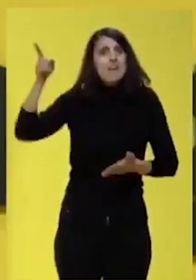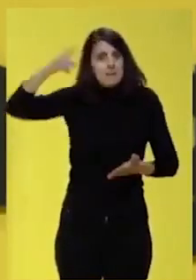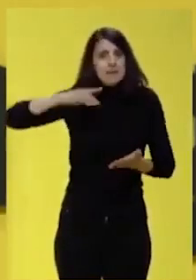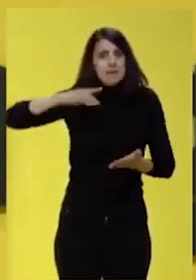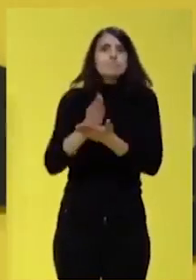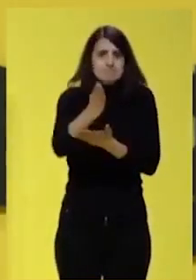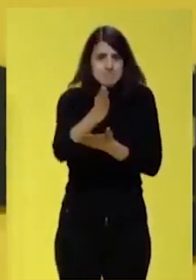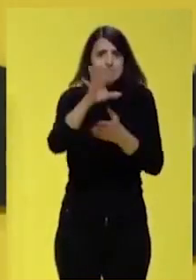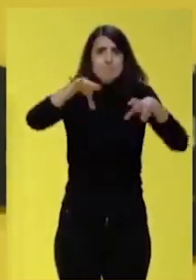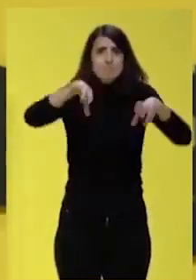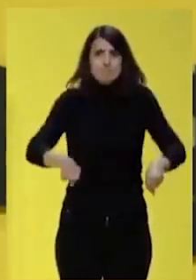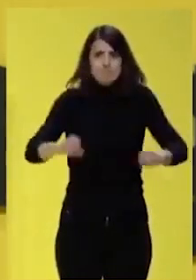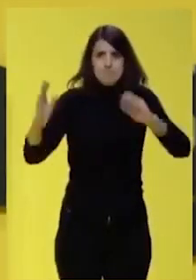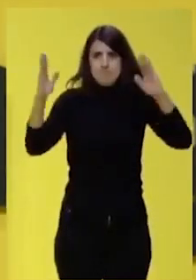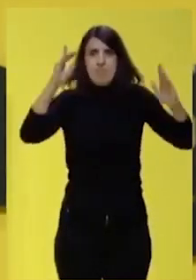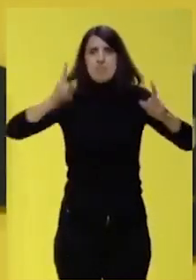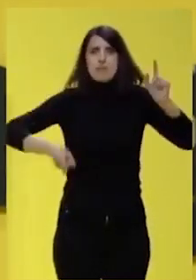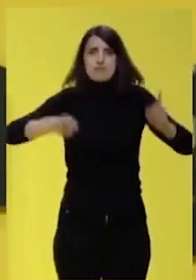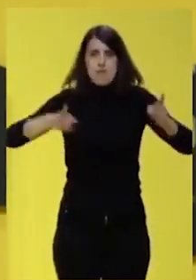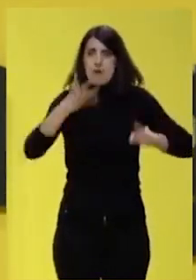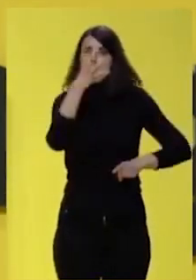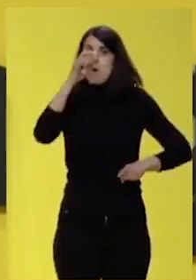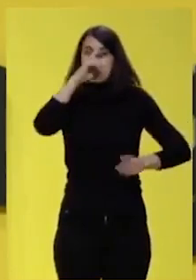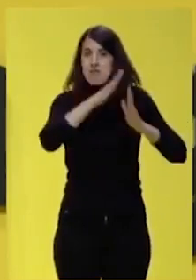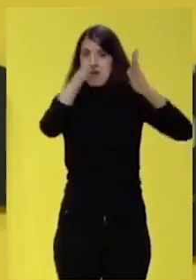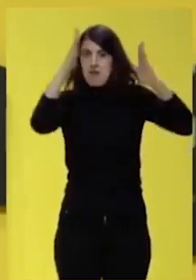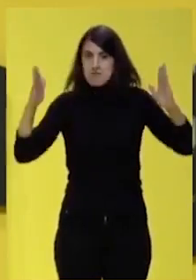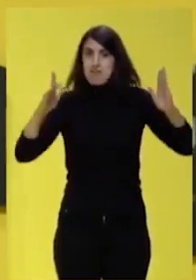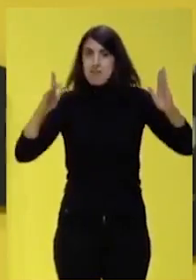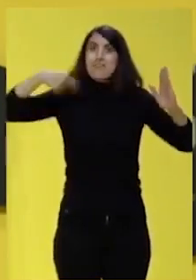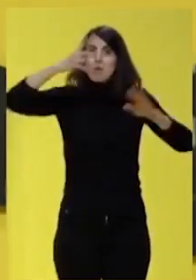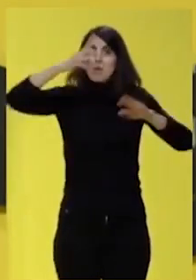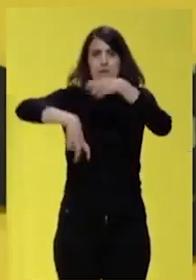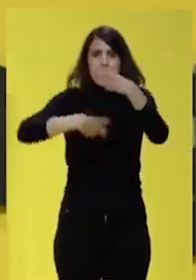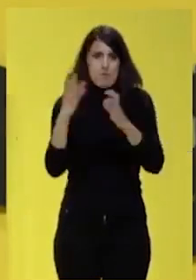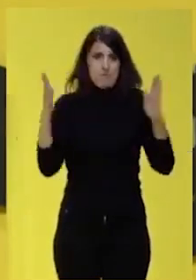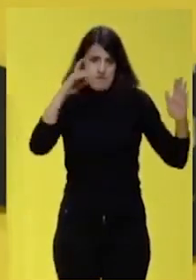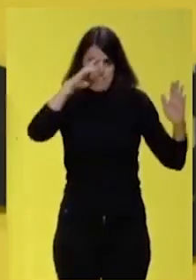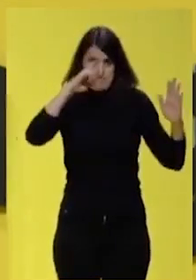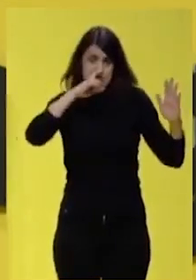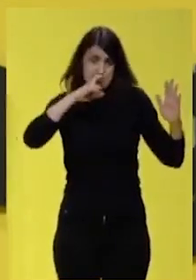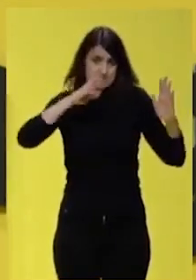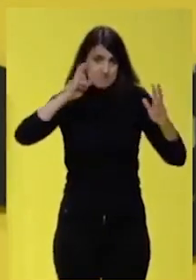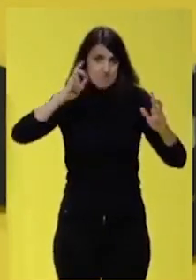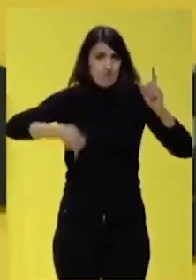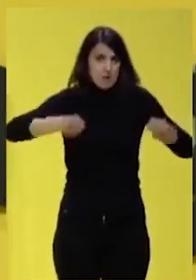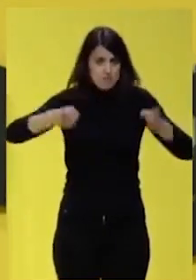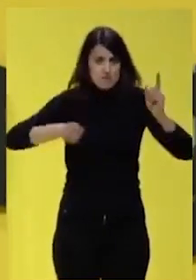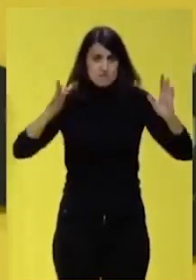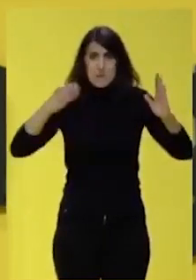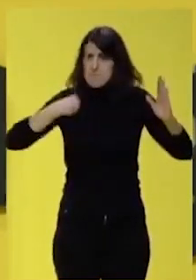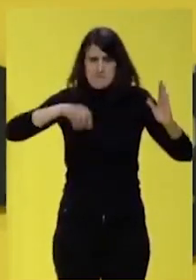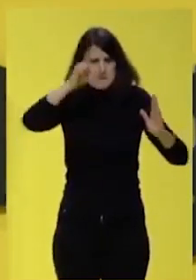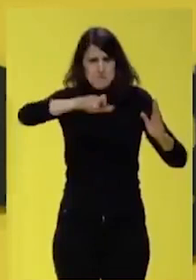una dictadura durante 40 años y después hicieron una reforma de esa dictadura. Son los mismos, exactamente